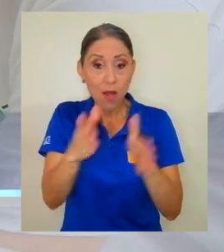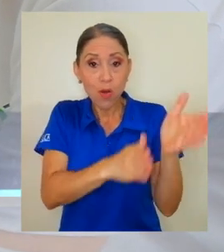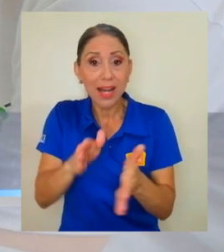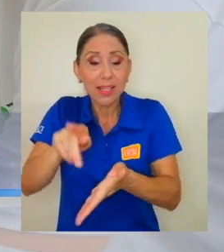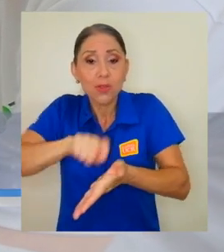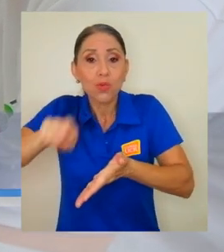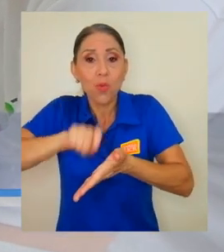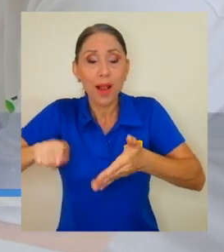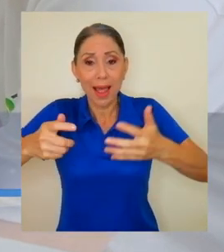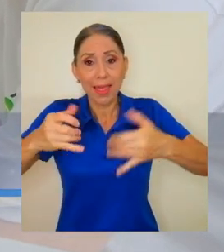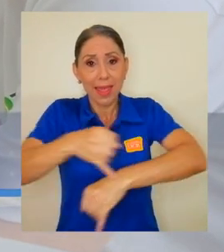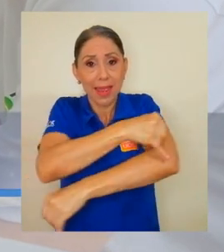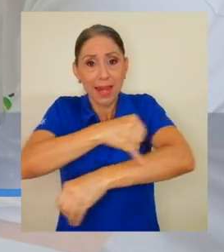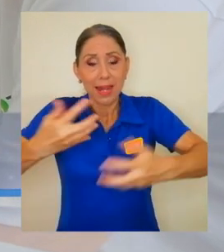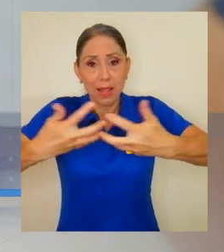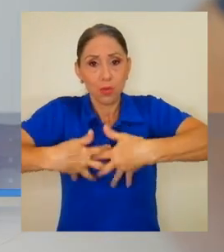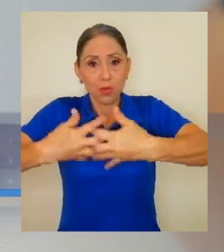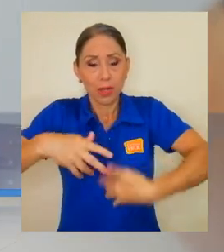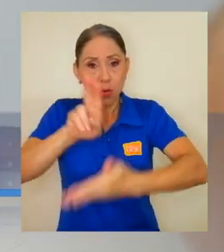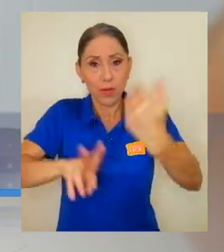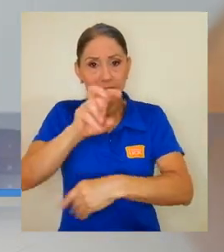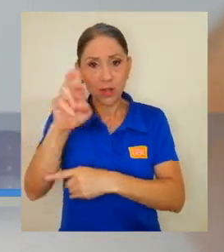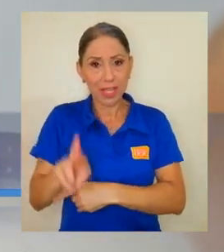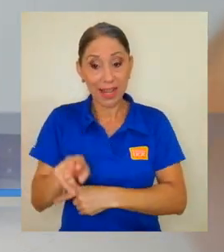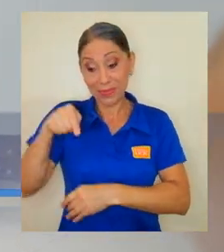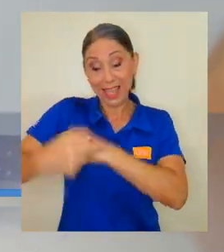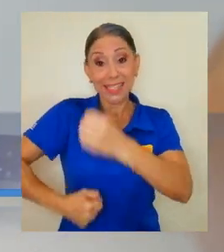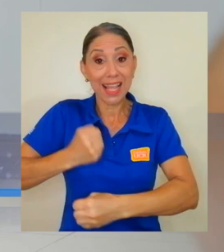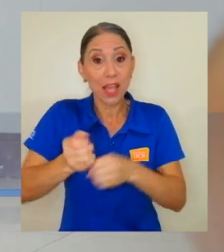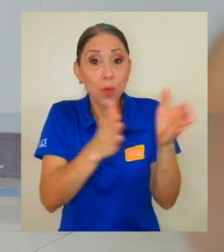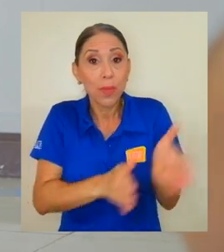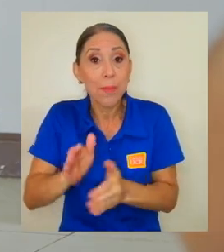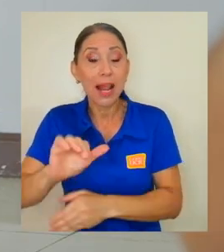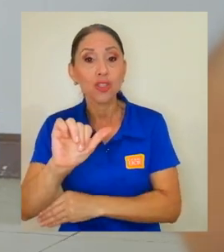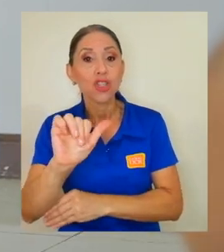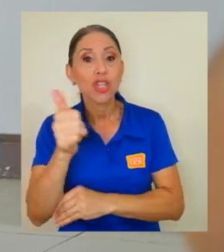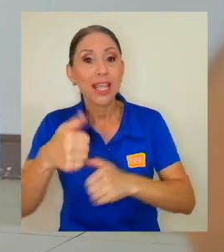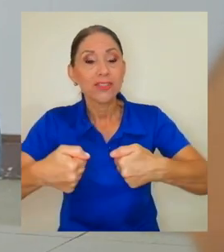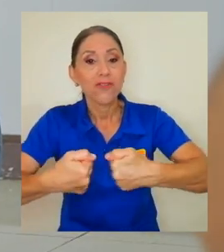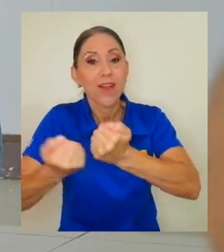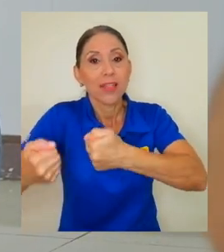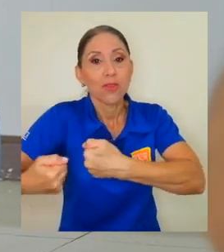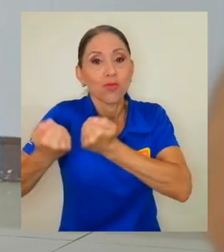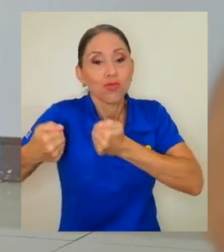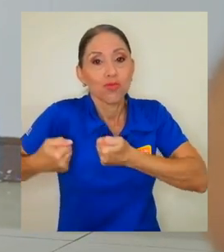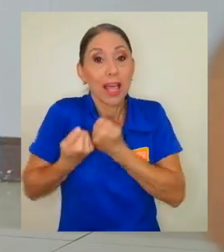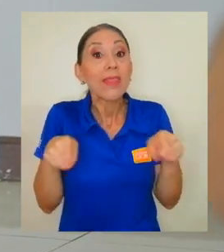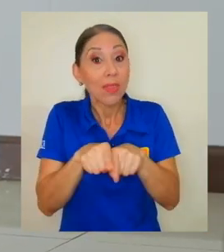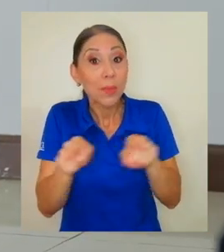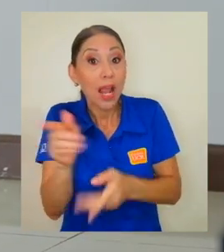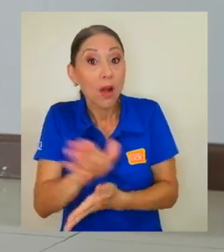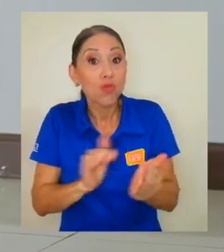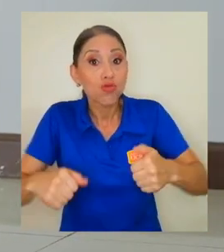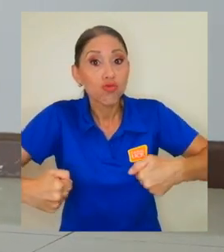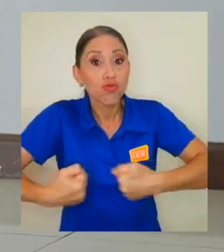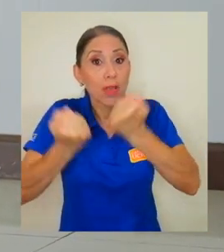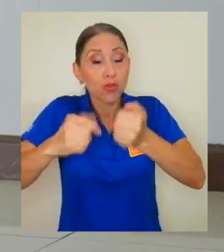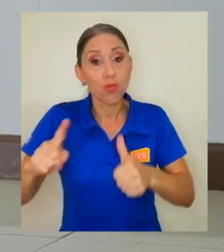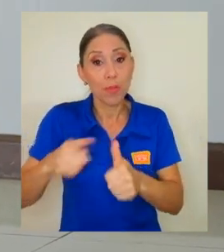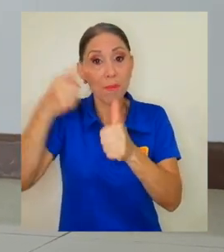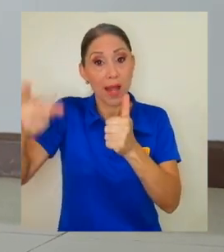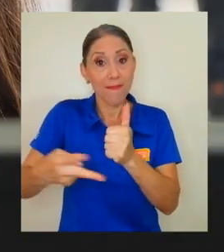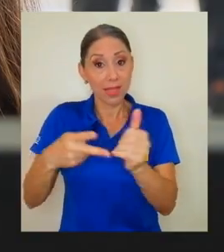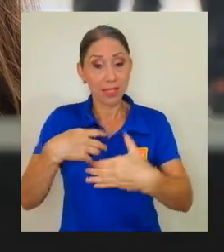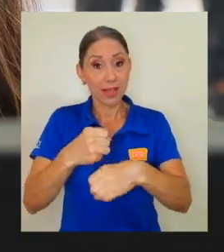Ingeniería Industrial de la Universidad de Costa Rica y para este año tienen preparados 10 retos, incluidos algunos que por primera vez se van a